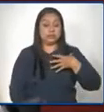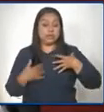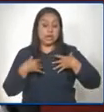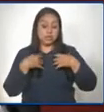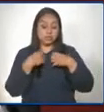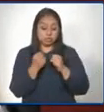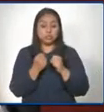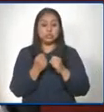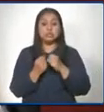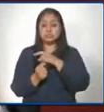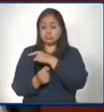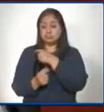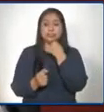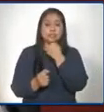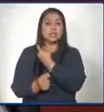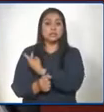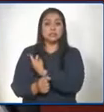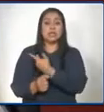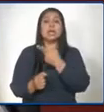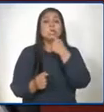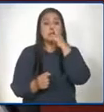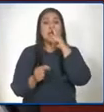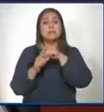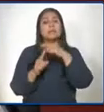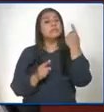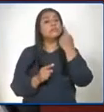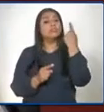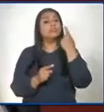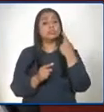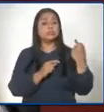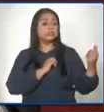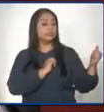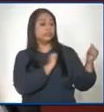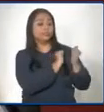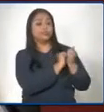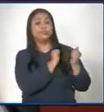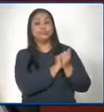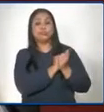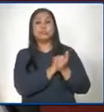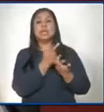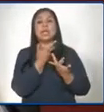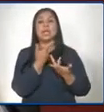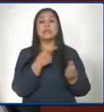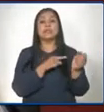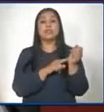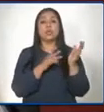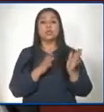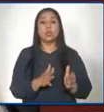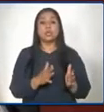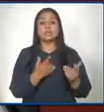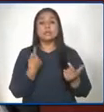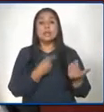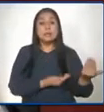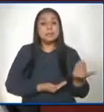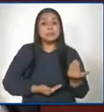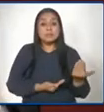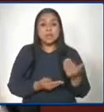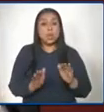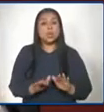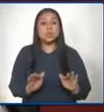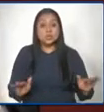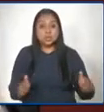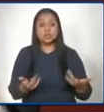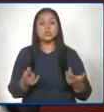Es importante mencionar que también hemos sido acompañados por epidemiólogos pediatras, principalmente, que